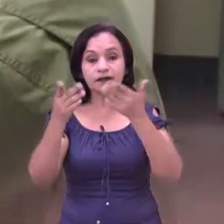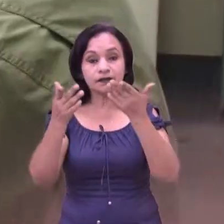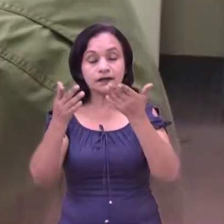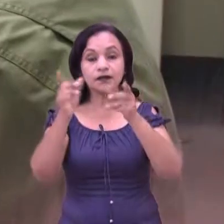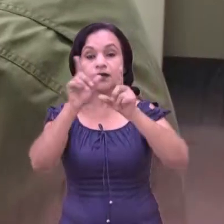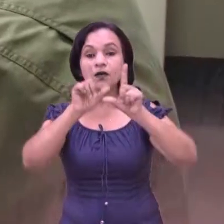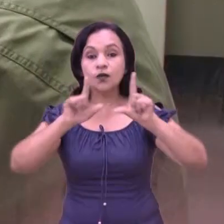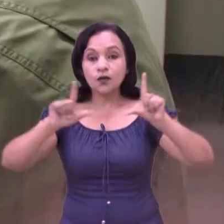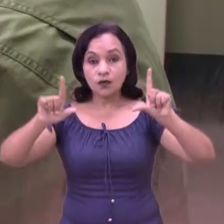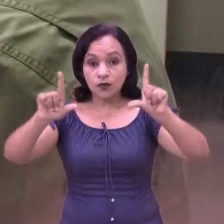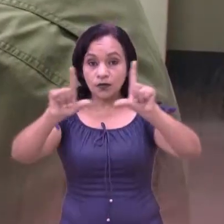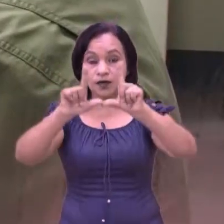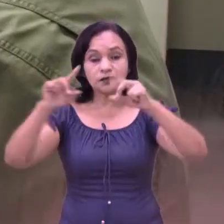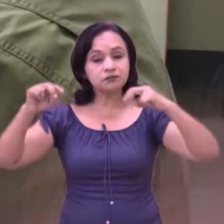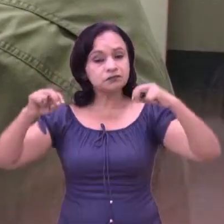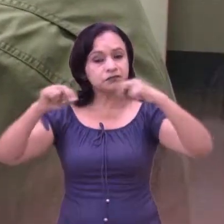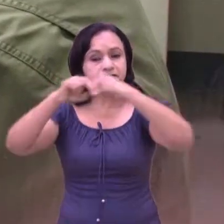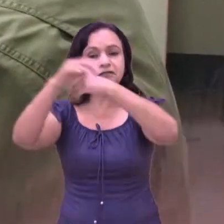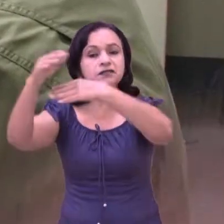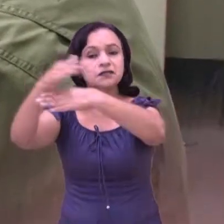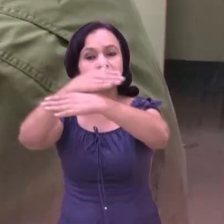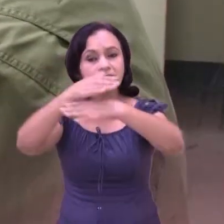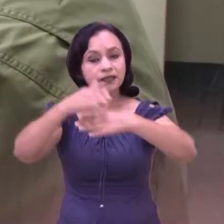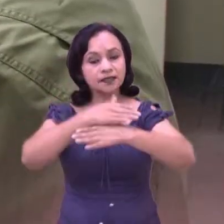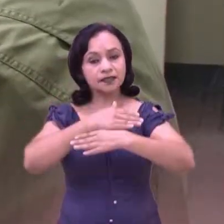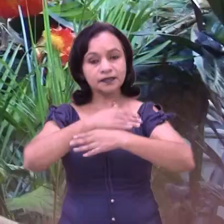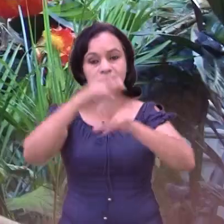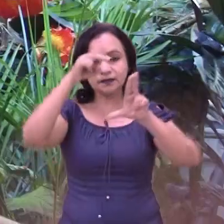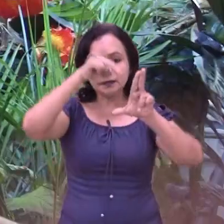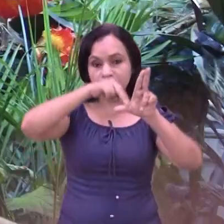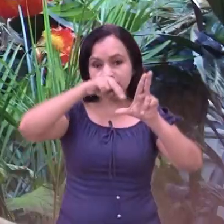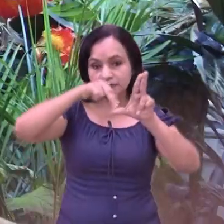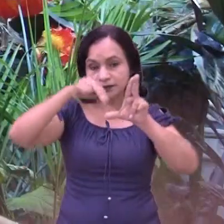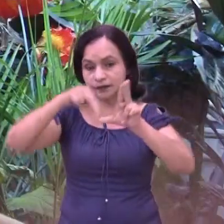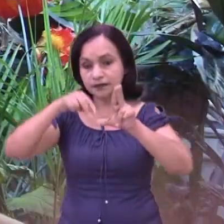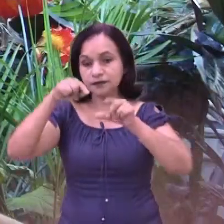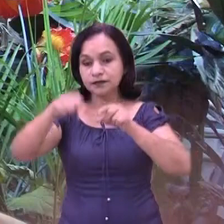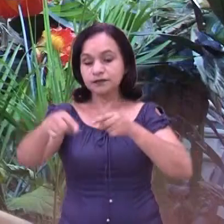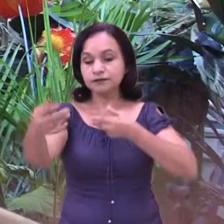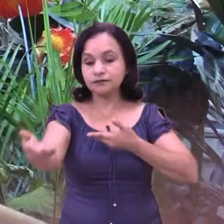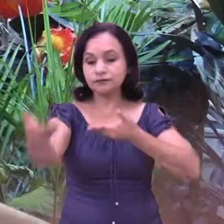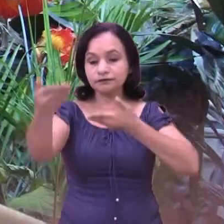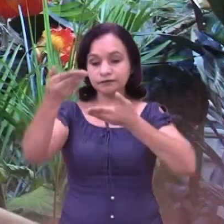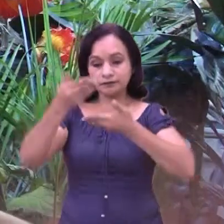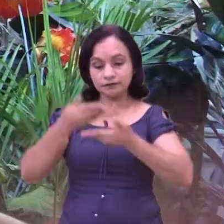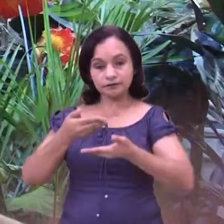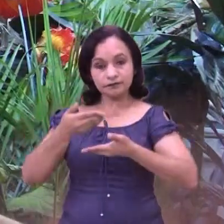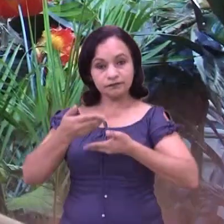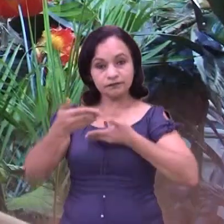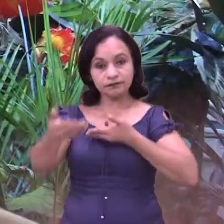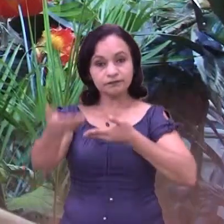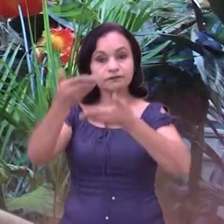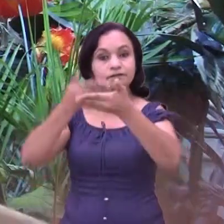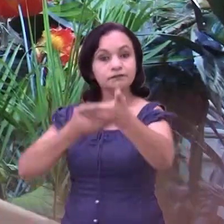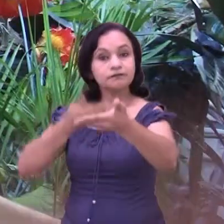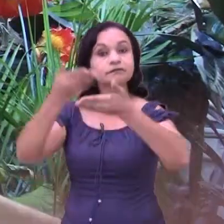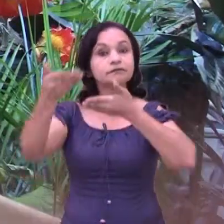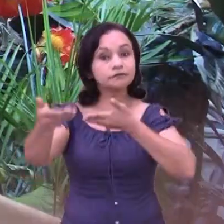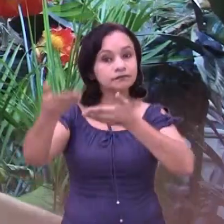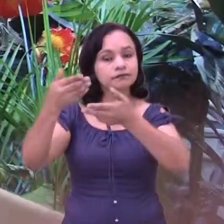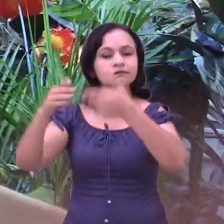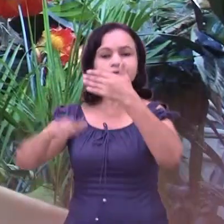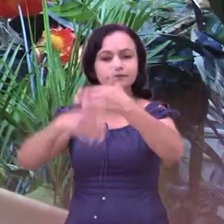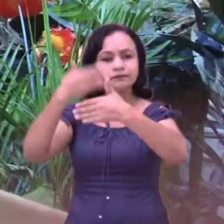para efectos de transmitir una información fluida, tanto desde el SINAPRED hacia ellos como de ellos hacia nosotros, para